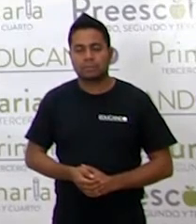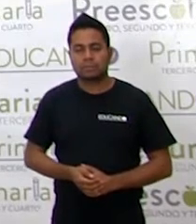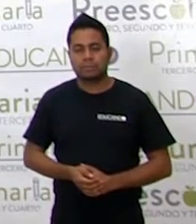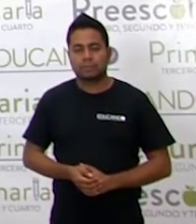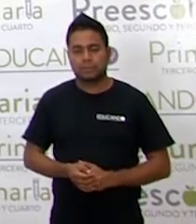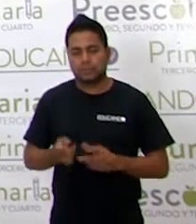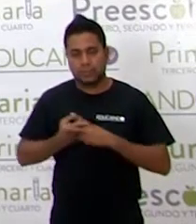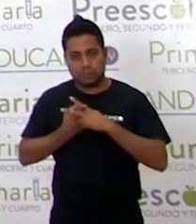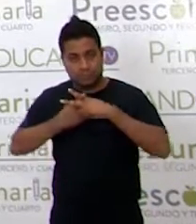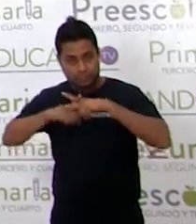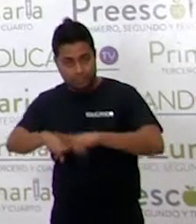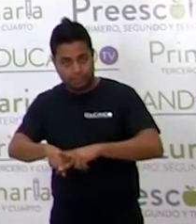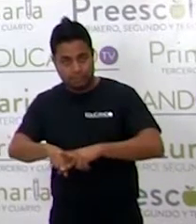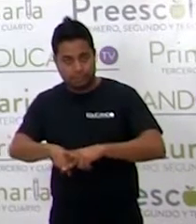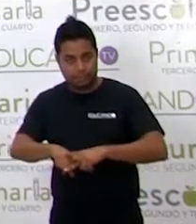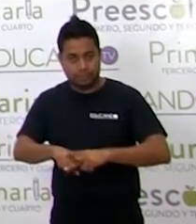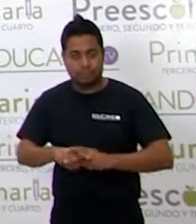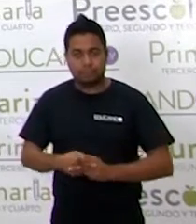Comenzaron